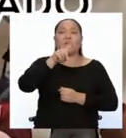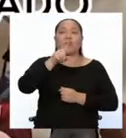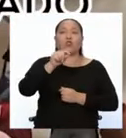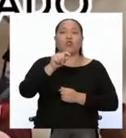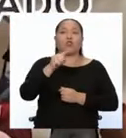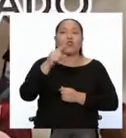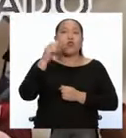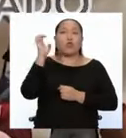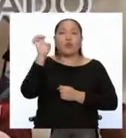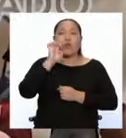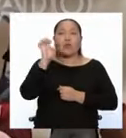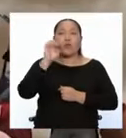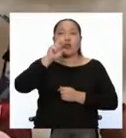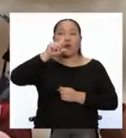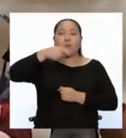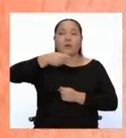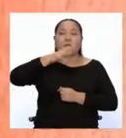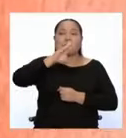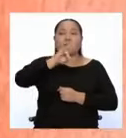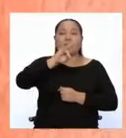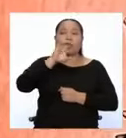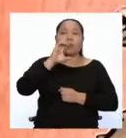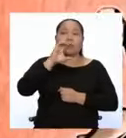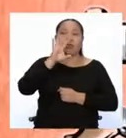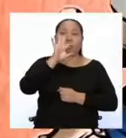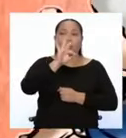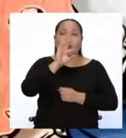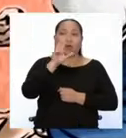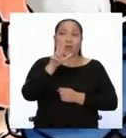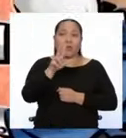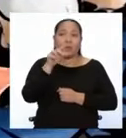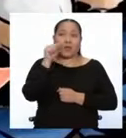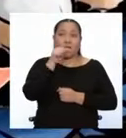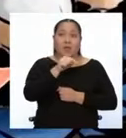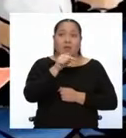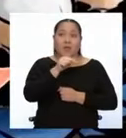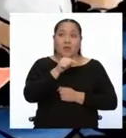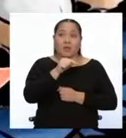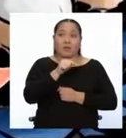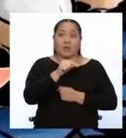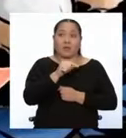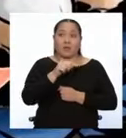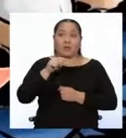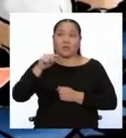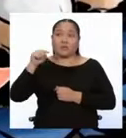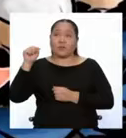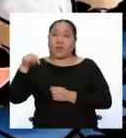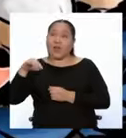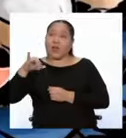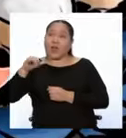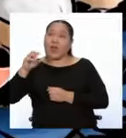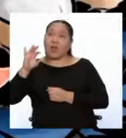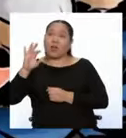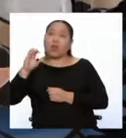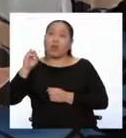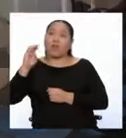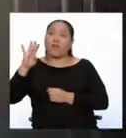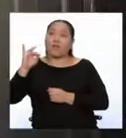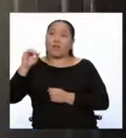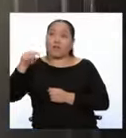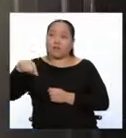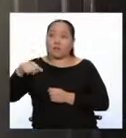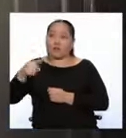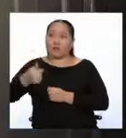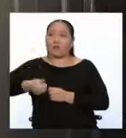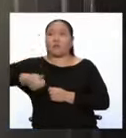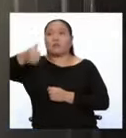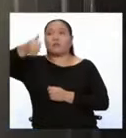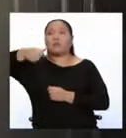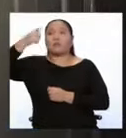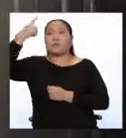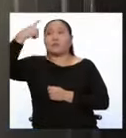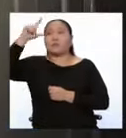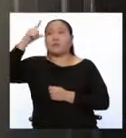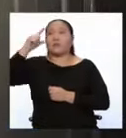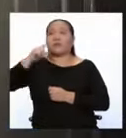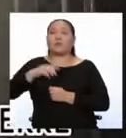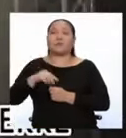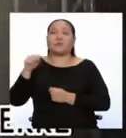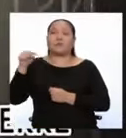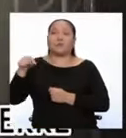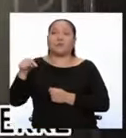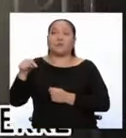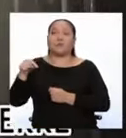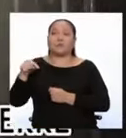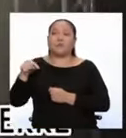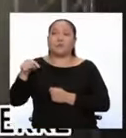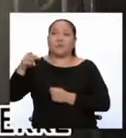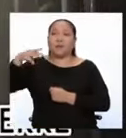1793. Ellos fueron los jacobinos. Bajo la dirección de este hombre, Maximilien Robespierre.